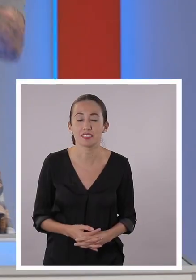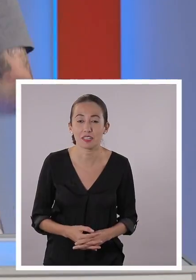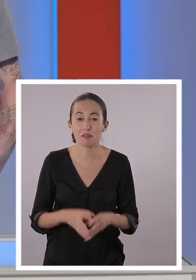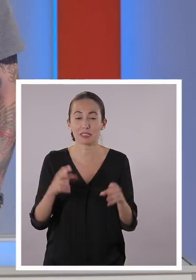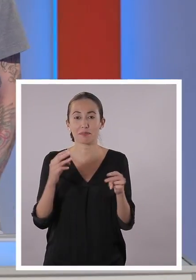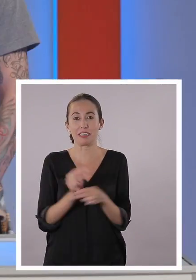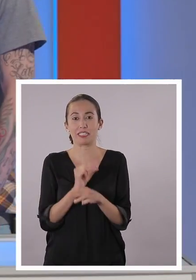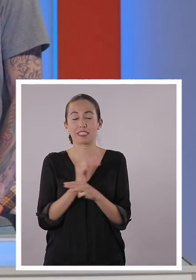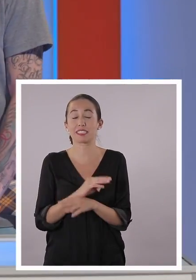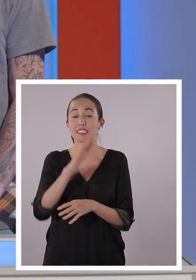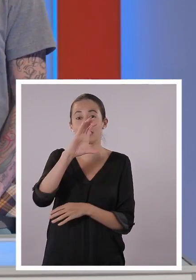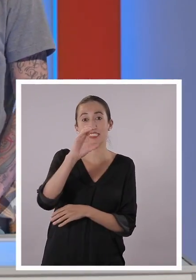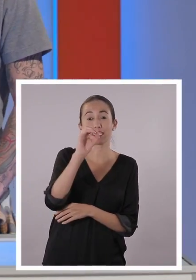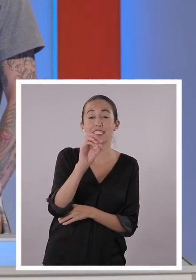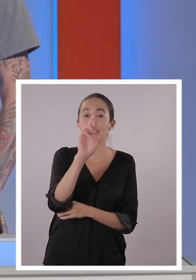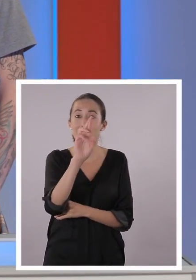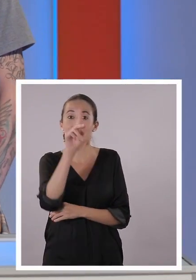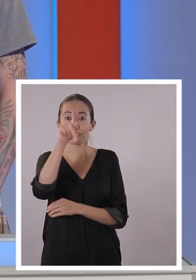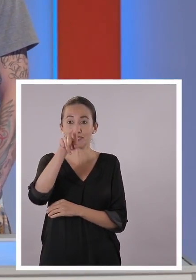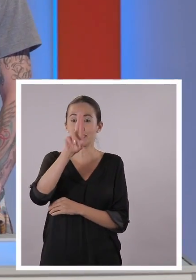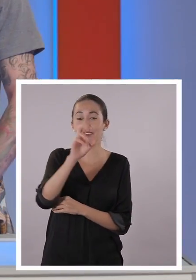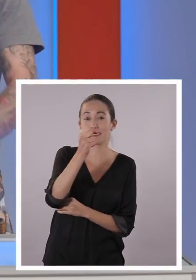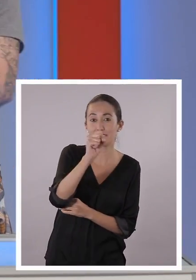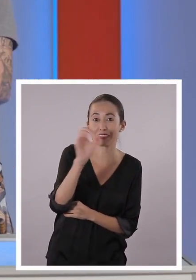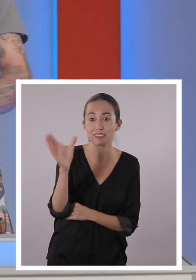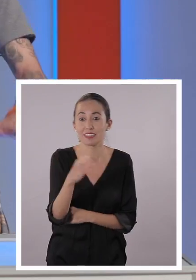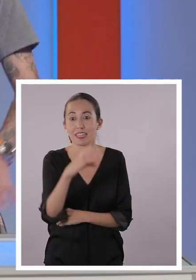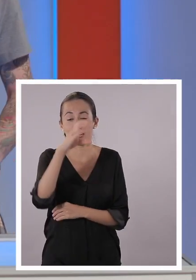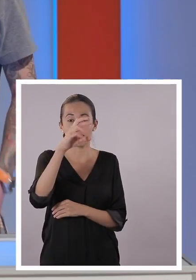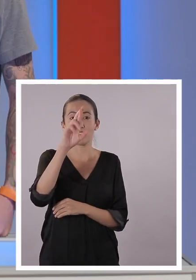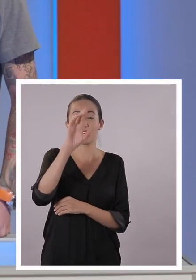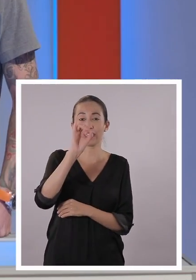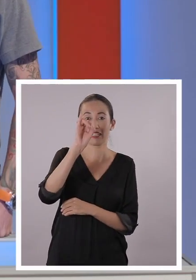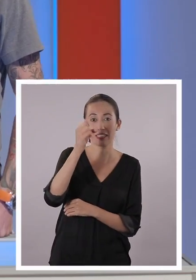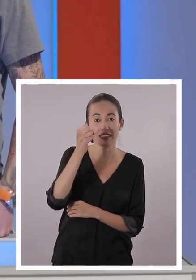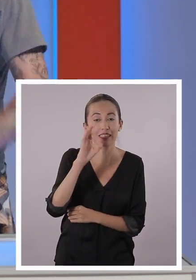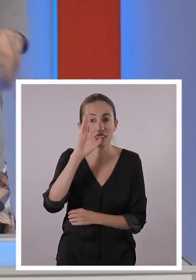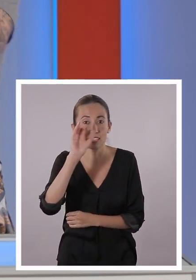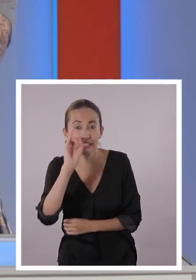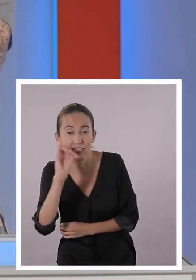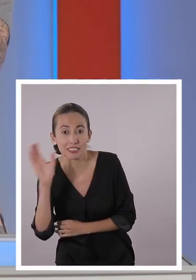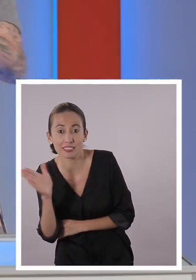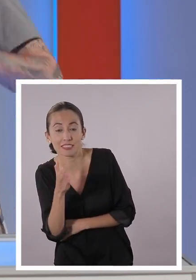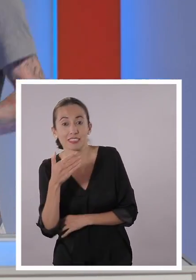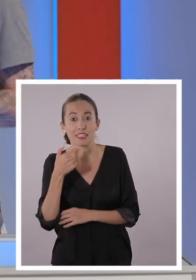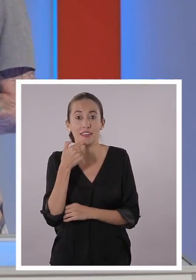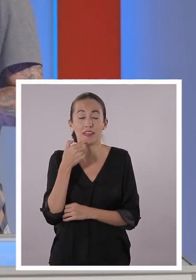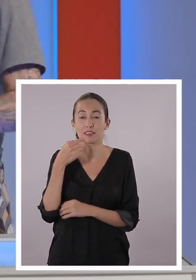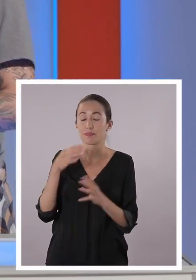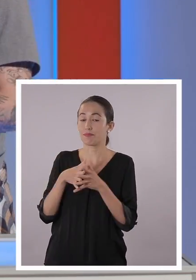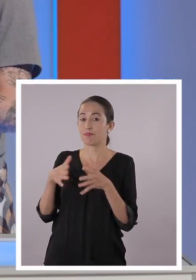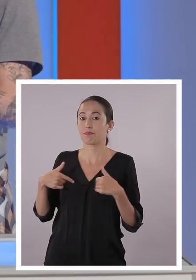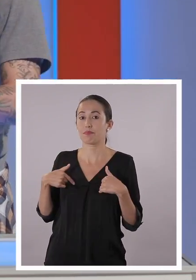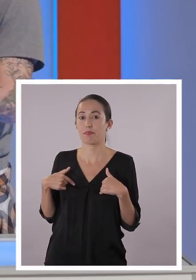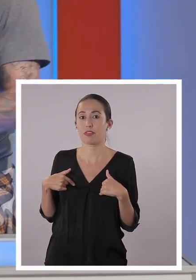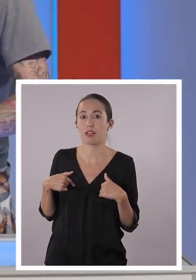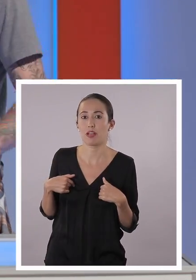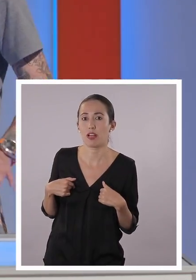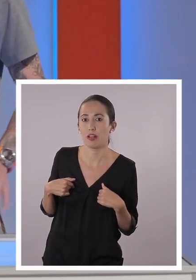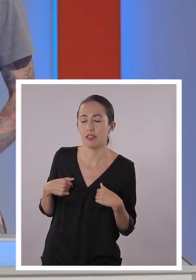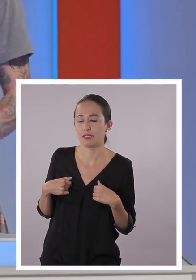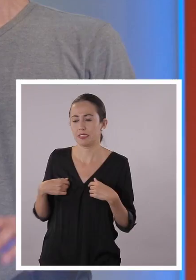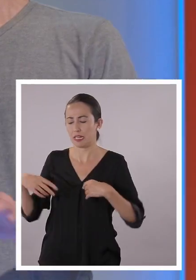Chicos y chicas, qué interesante es el tema del Corpus Christi y las festividades. Pero hay uno en particular que a mí me llamó muchísimo la atención.